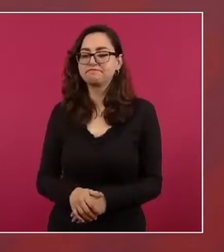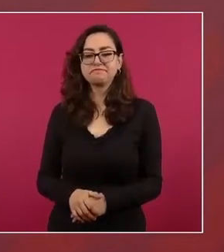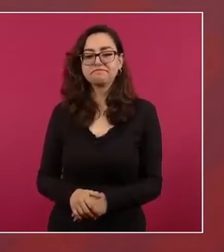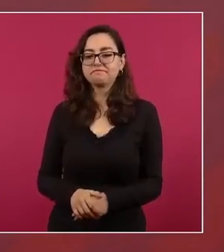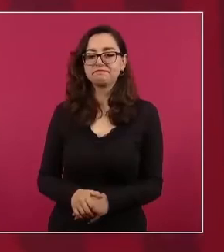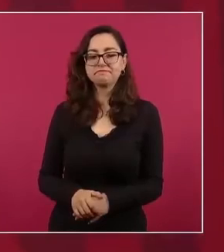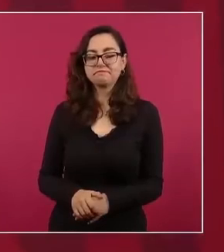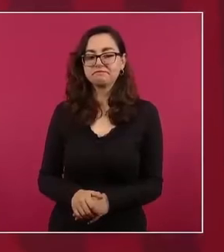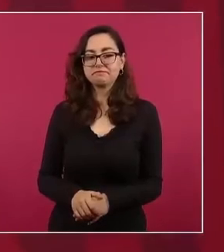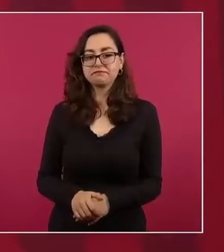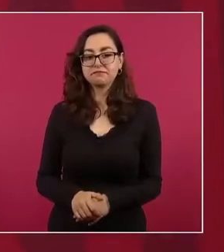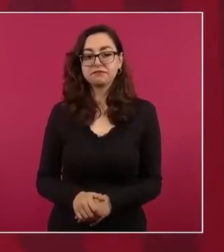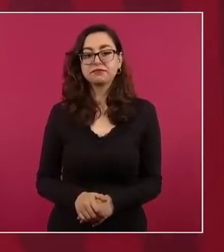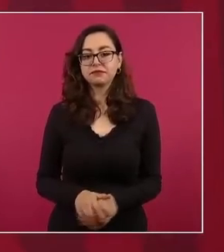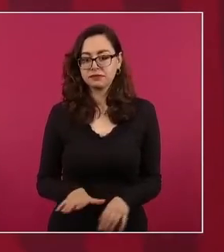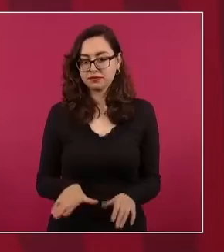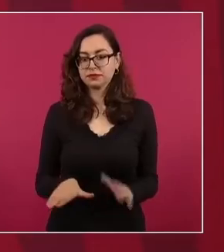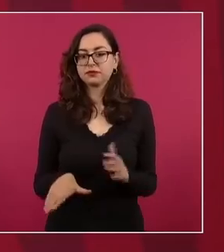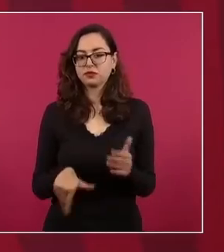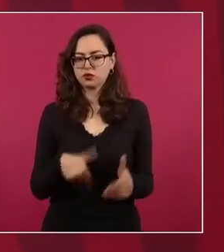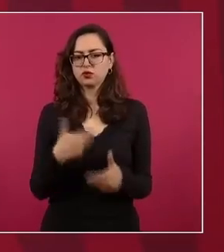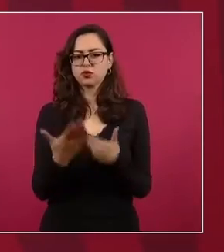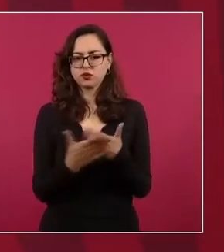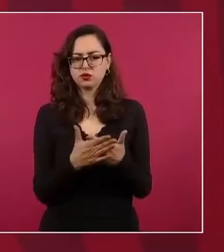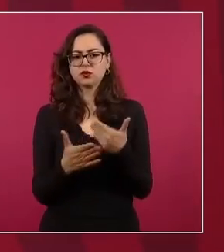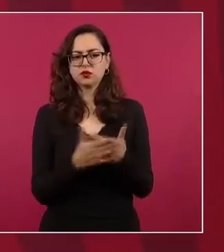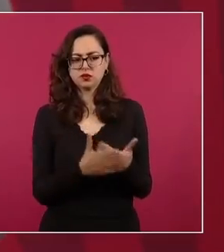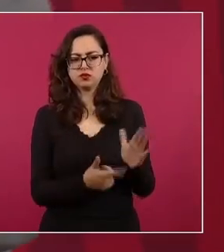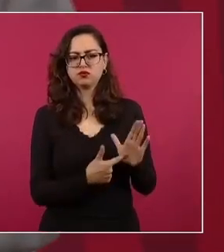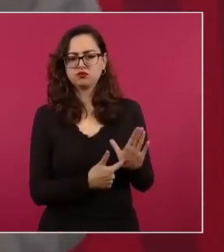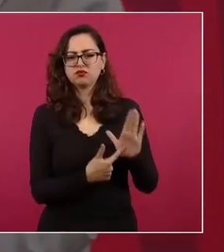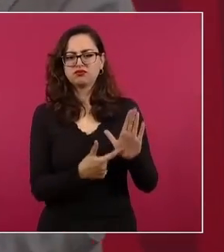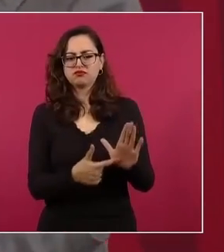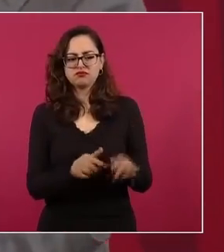Un día voy a dar a conocer, es más, mañana,